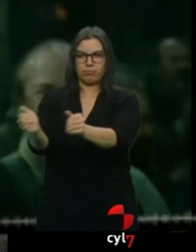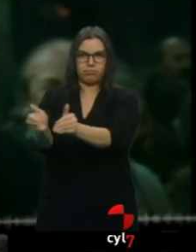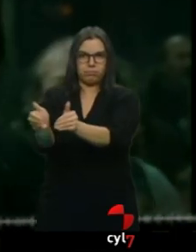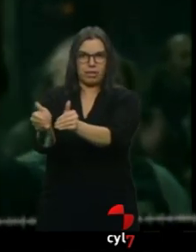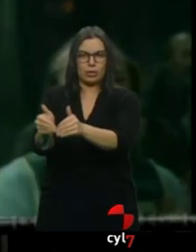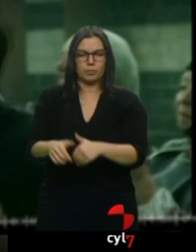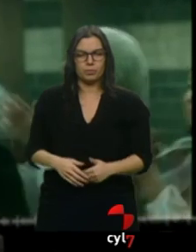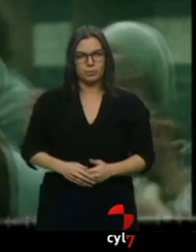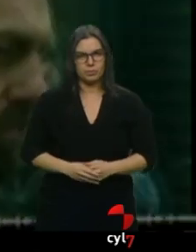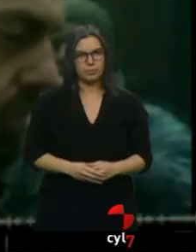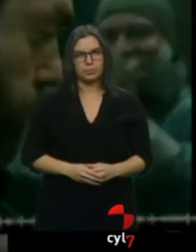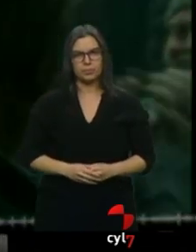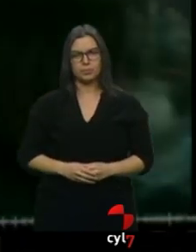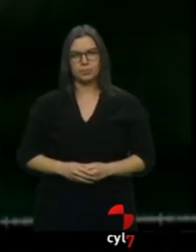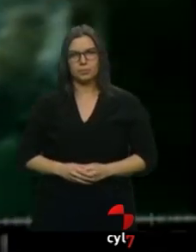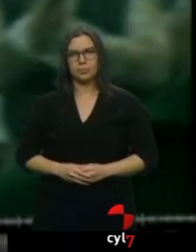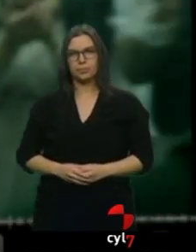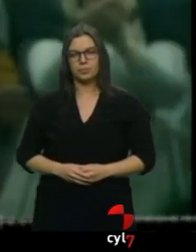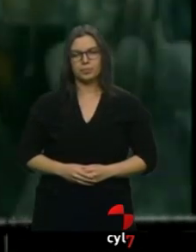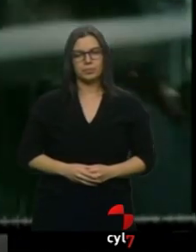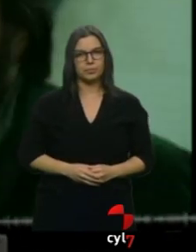¡Eh! ¡Cuidado! Valentine.